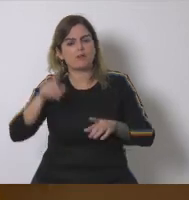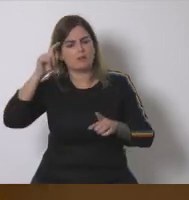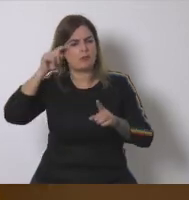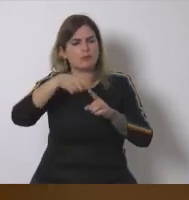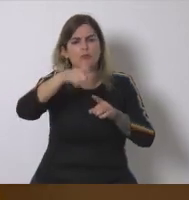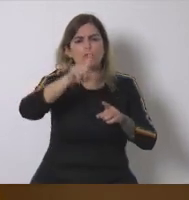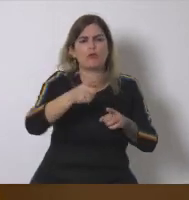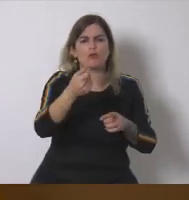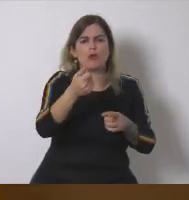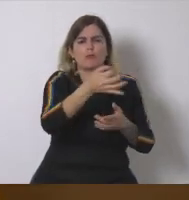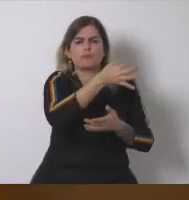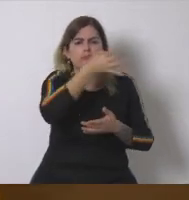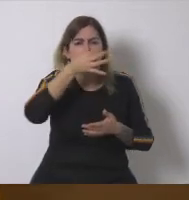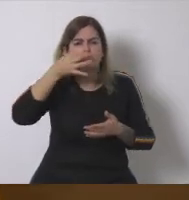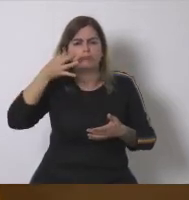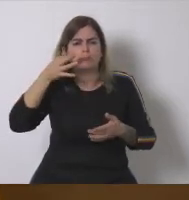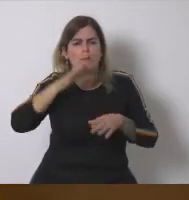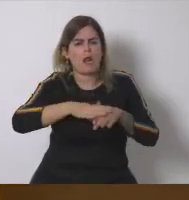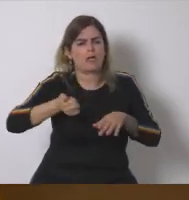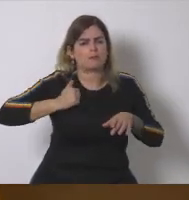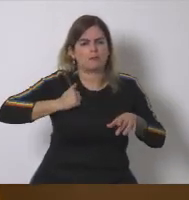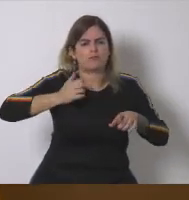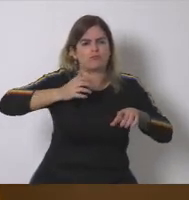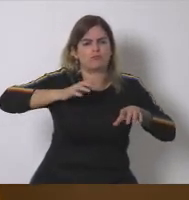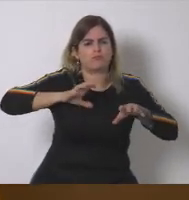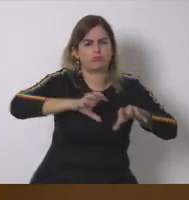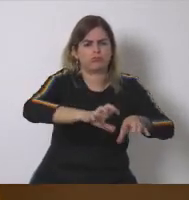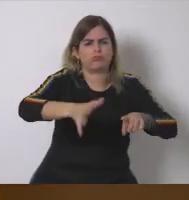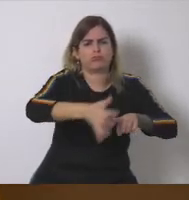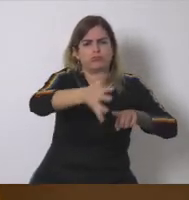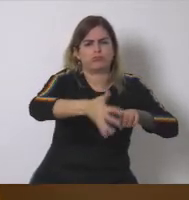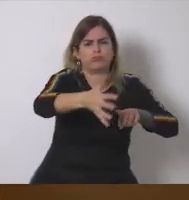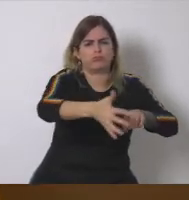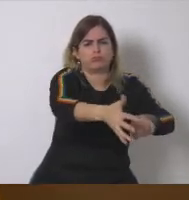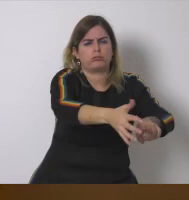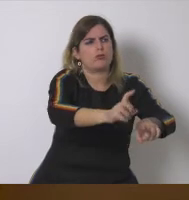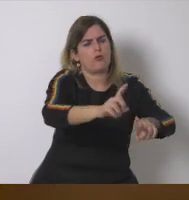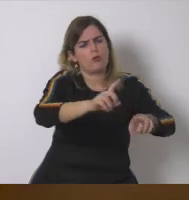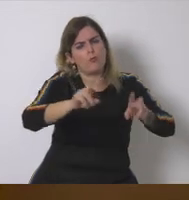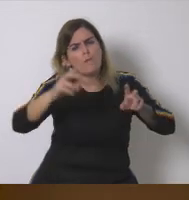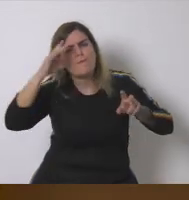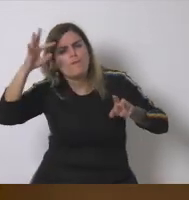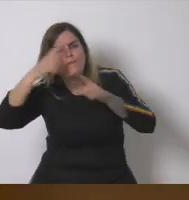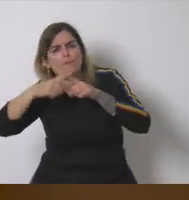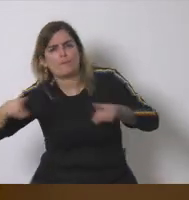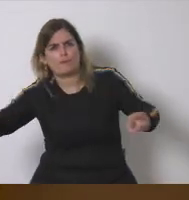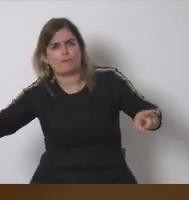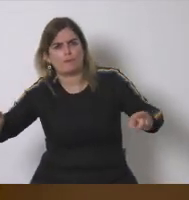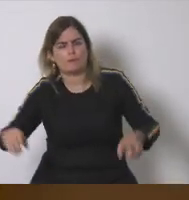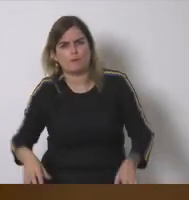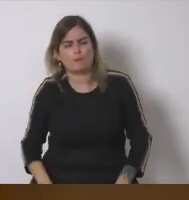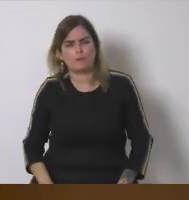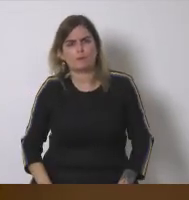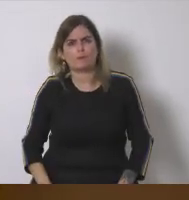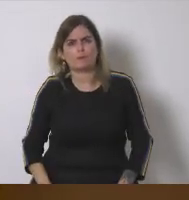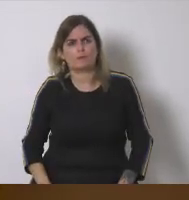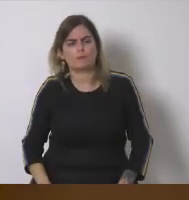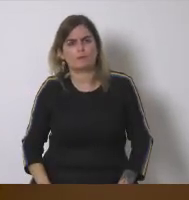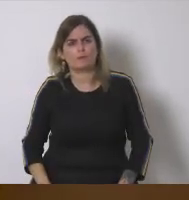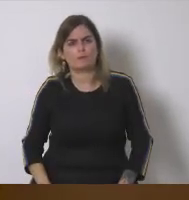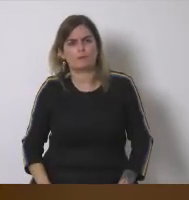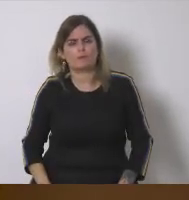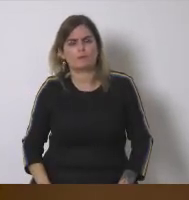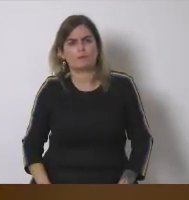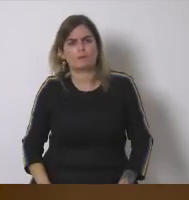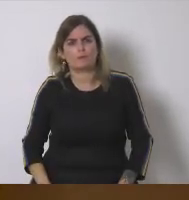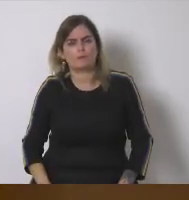visión estrictamente especulativa que a veces anima y fomenta ciertos proyectos energéticos